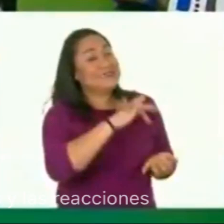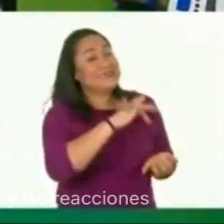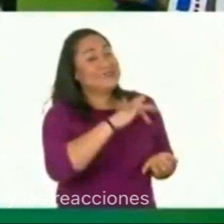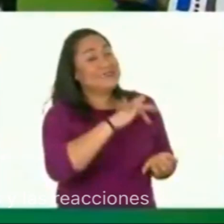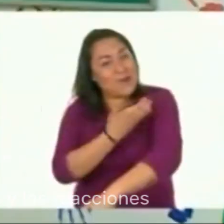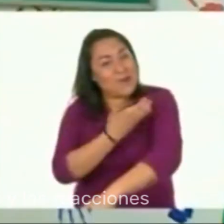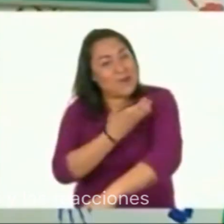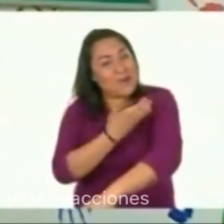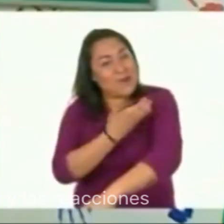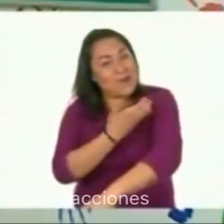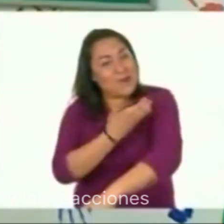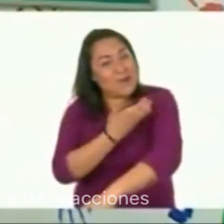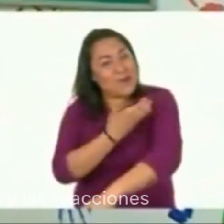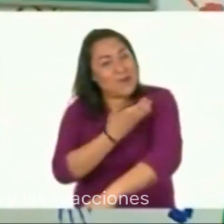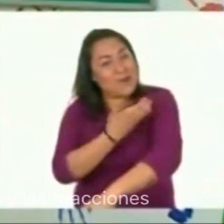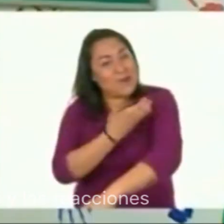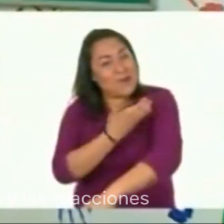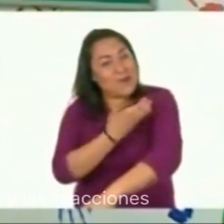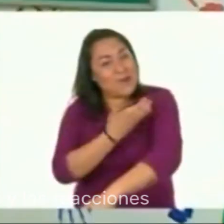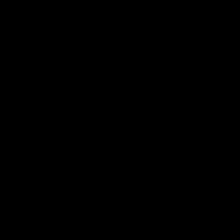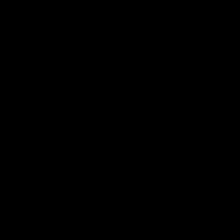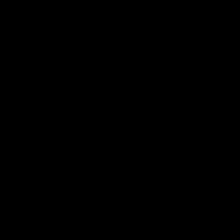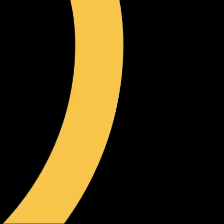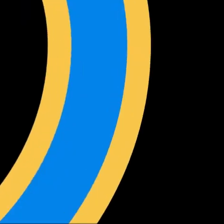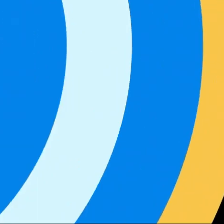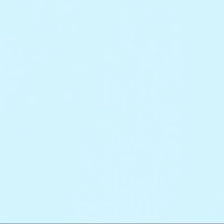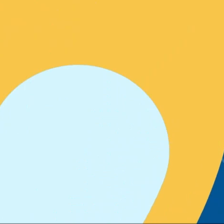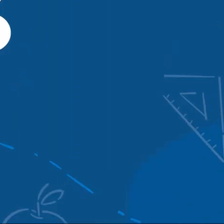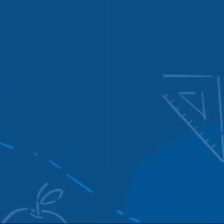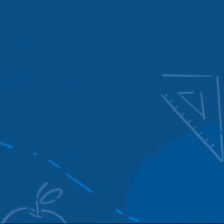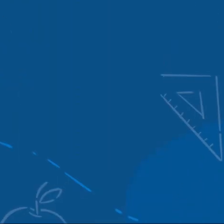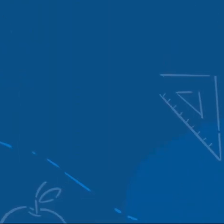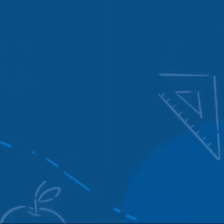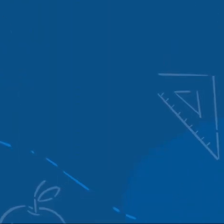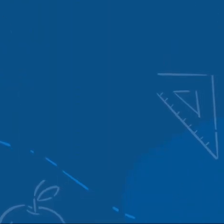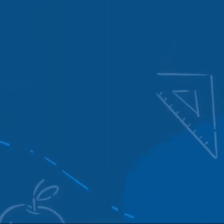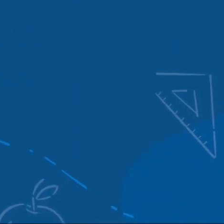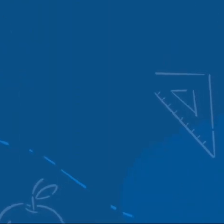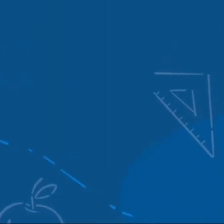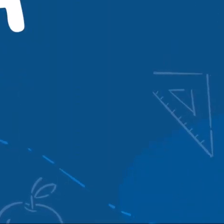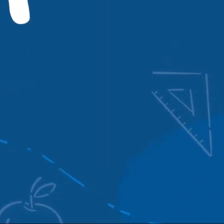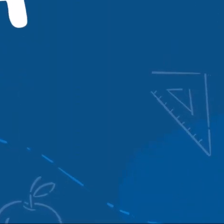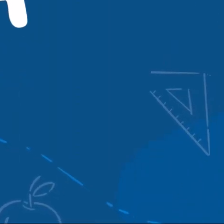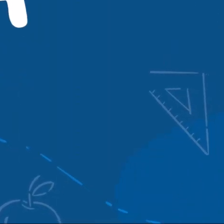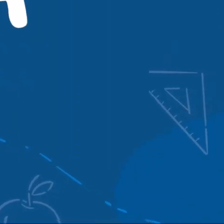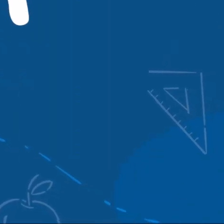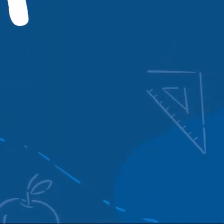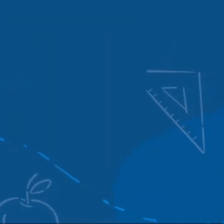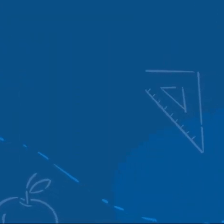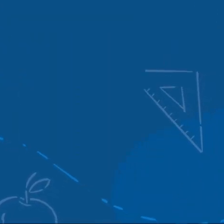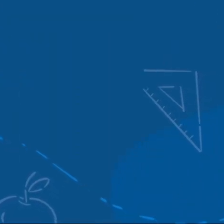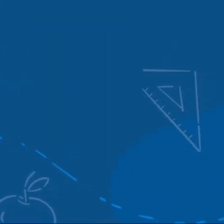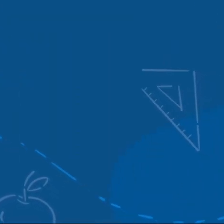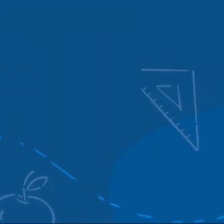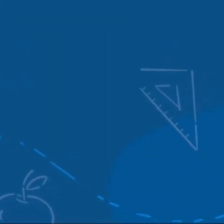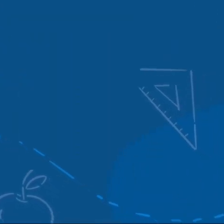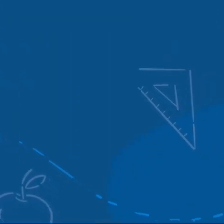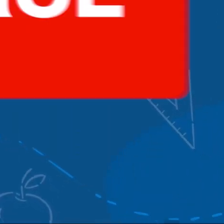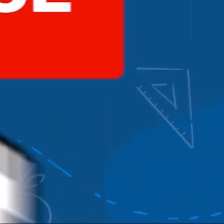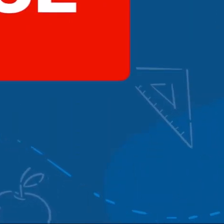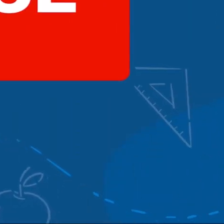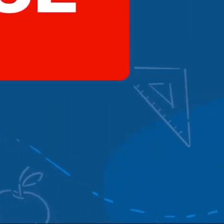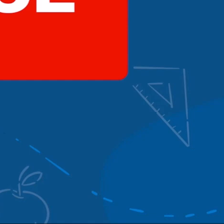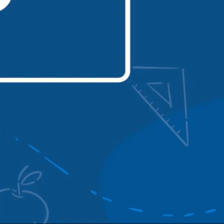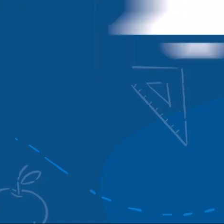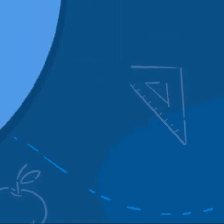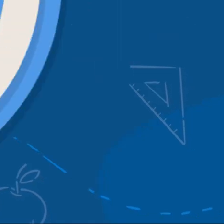en el futuro, consulta otros libros y pláticalo con tu familia. Espero que este video te ayude un poco, si conoces a alguien que le puede ayudar a este video, comparte,